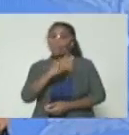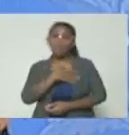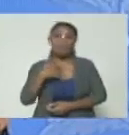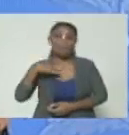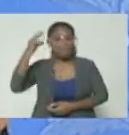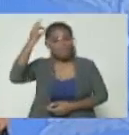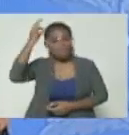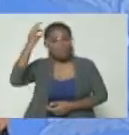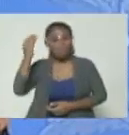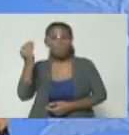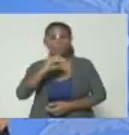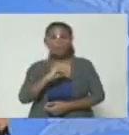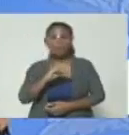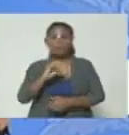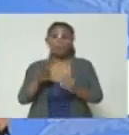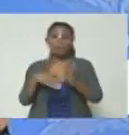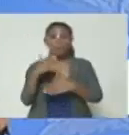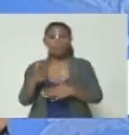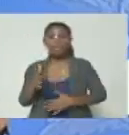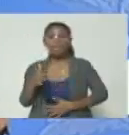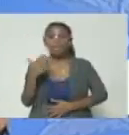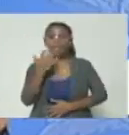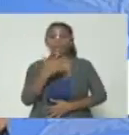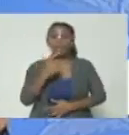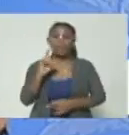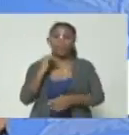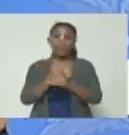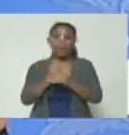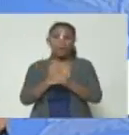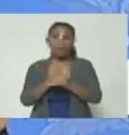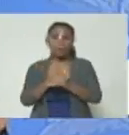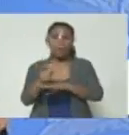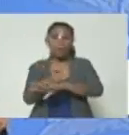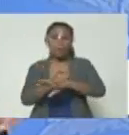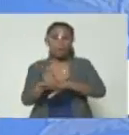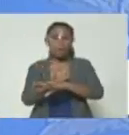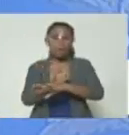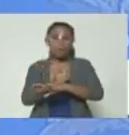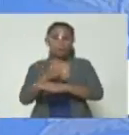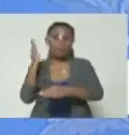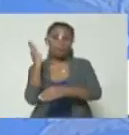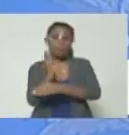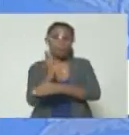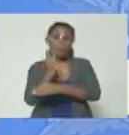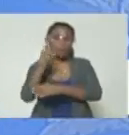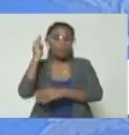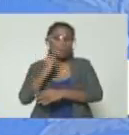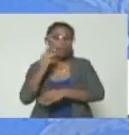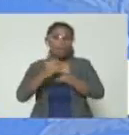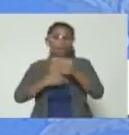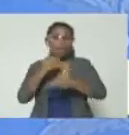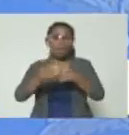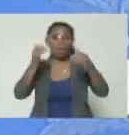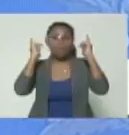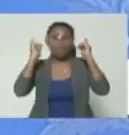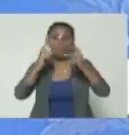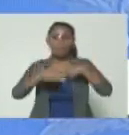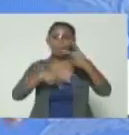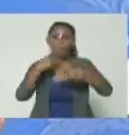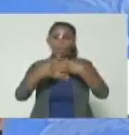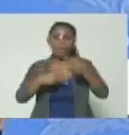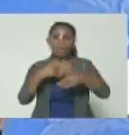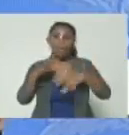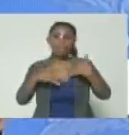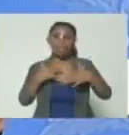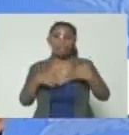cana pues después que fuiste graciosamente indultado por el gobierno bolivariano hubieras podido recurrir a la fiesta política a la